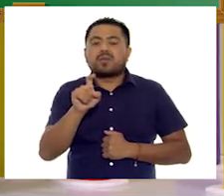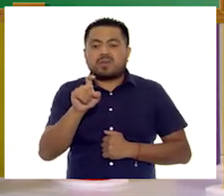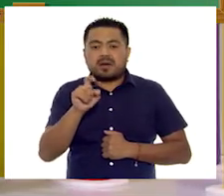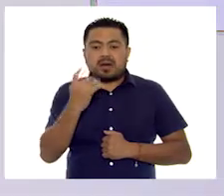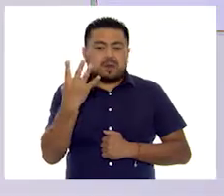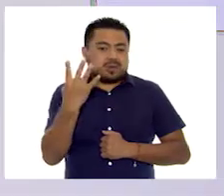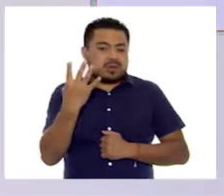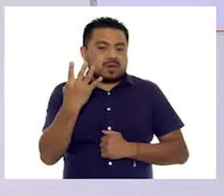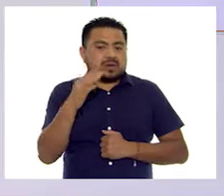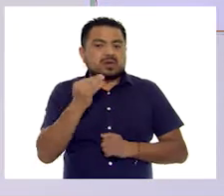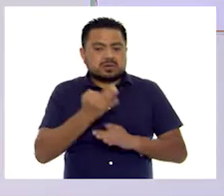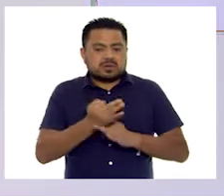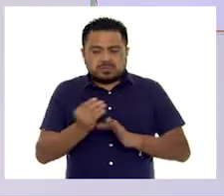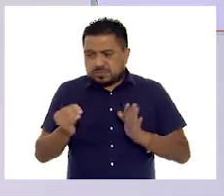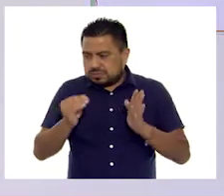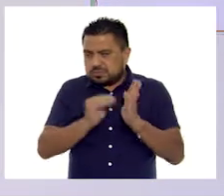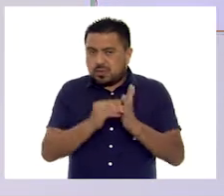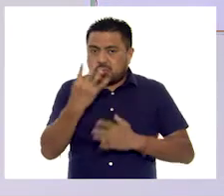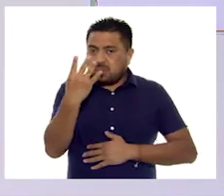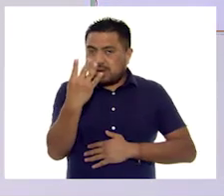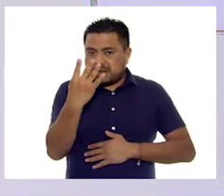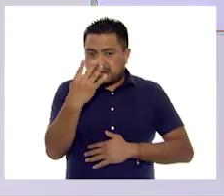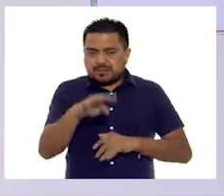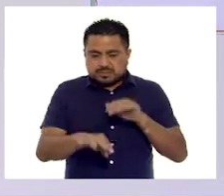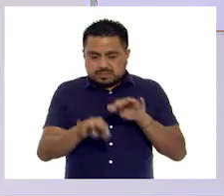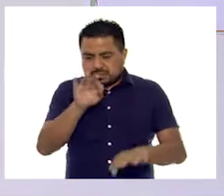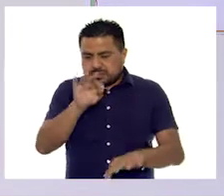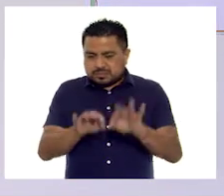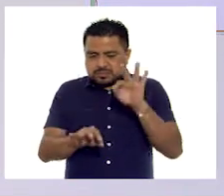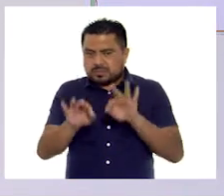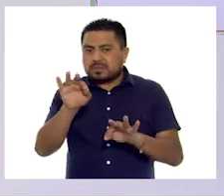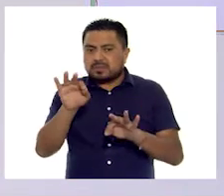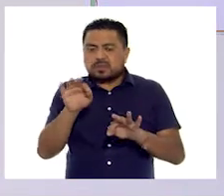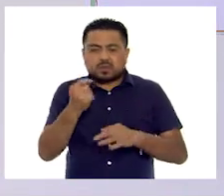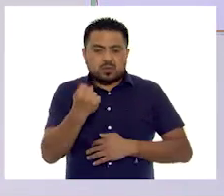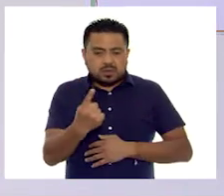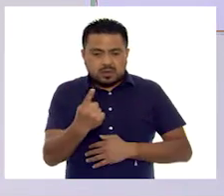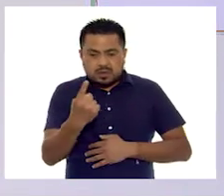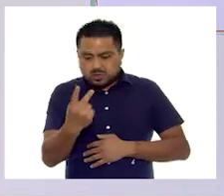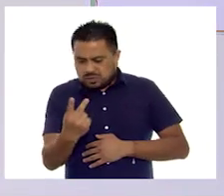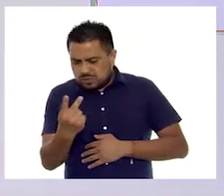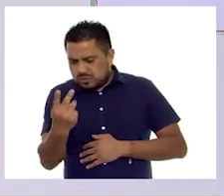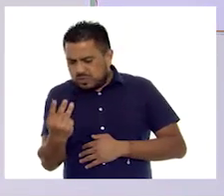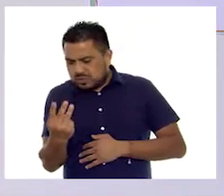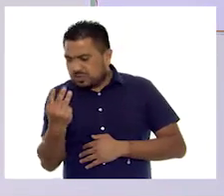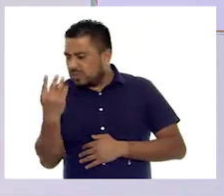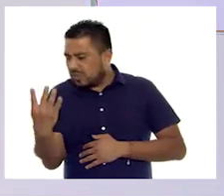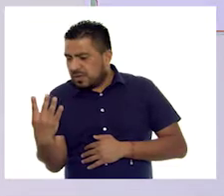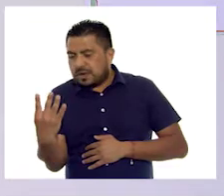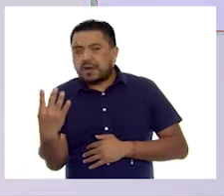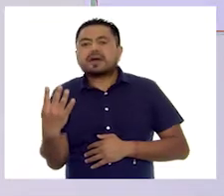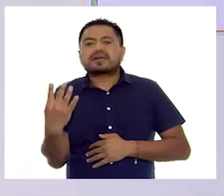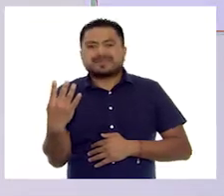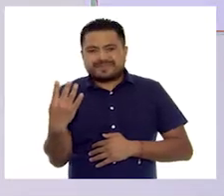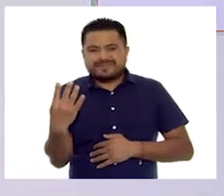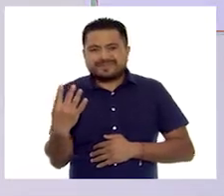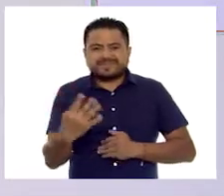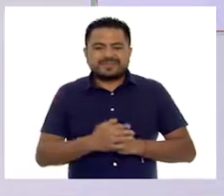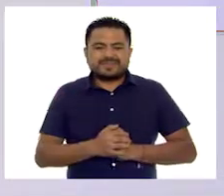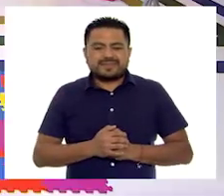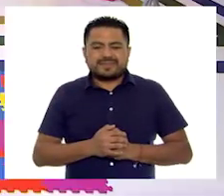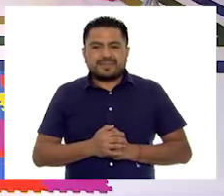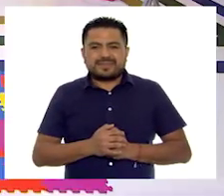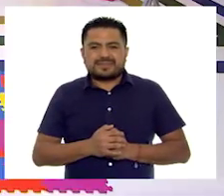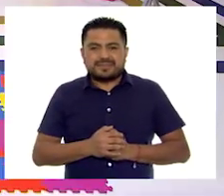Entonces, vamos a poner cuatro marquitas. Exactamente. Una, dos, tres, cuatro.